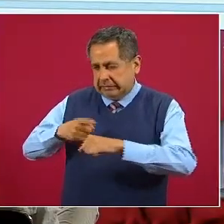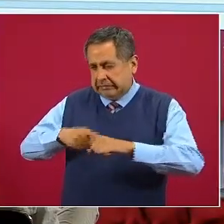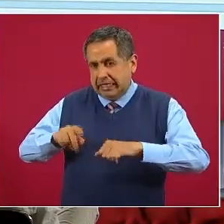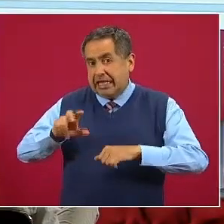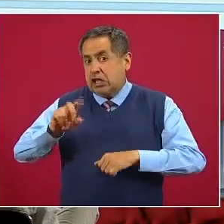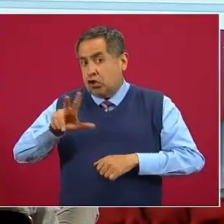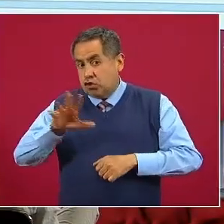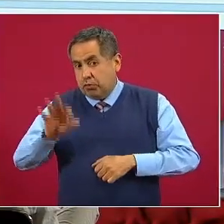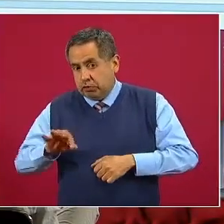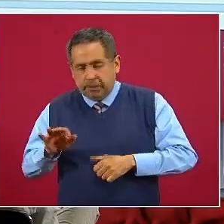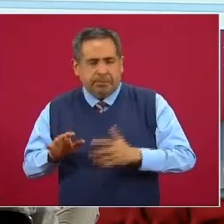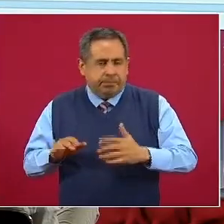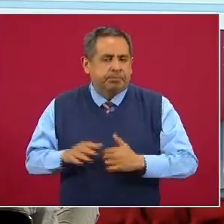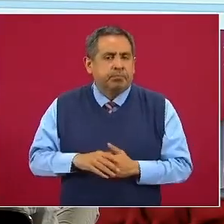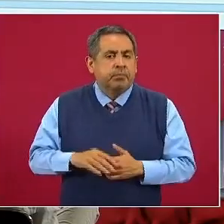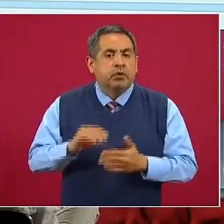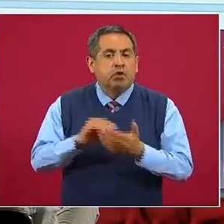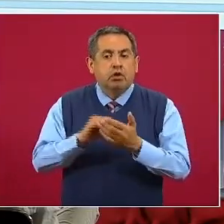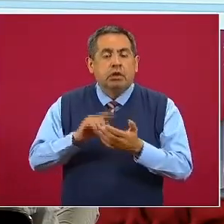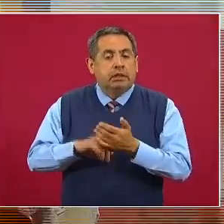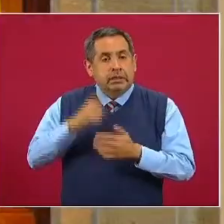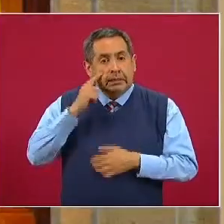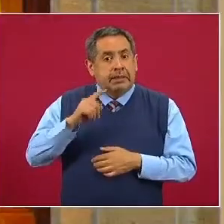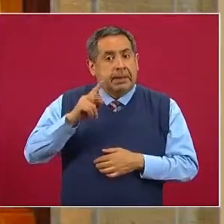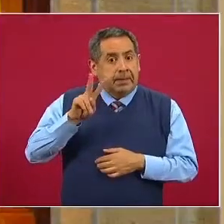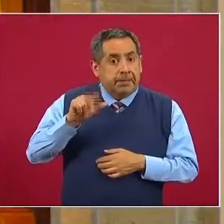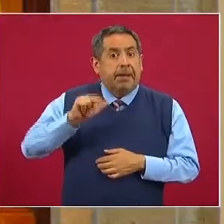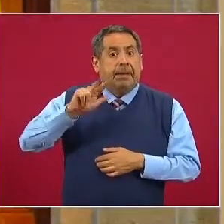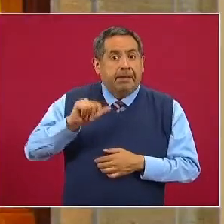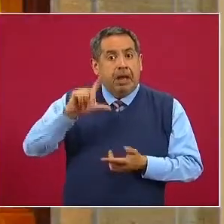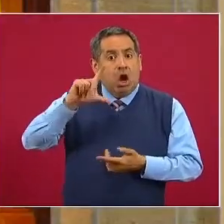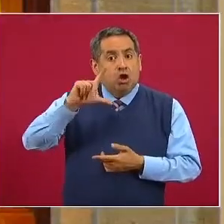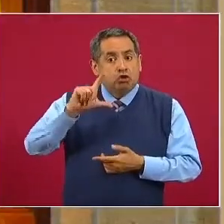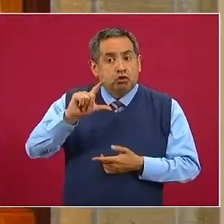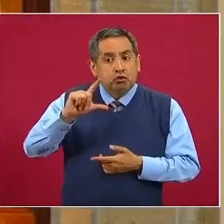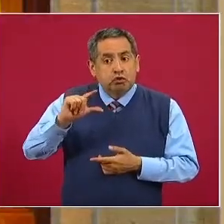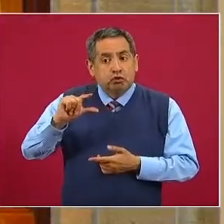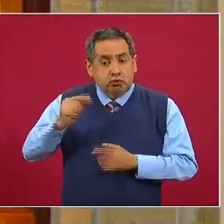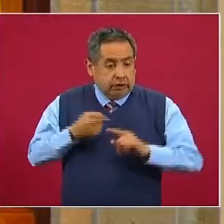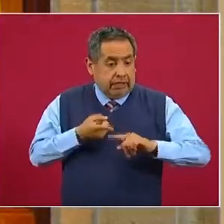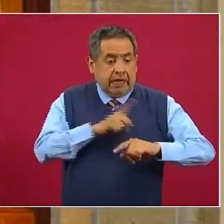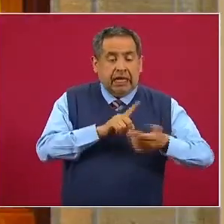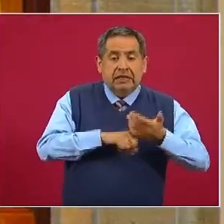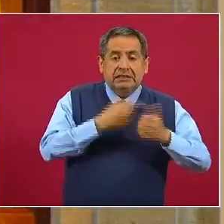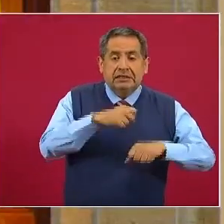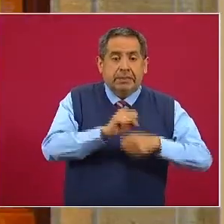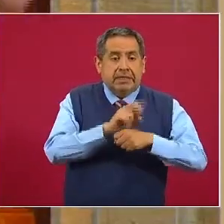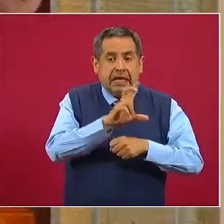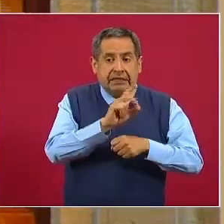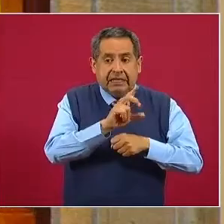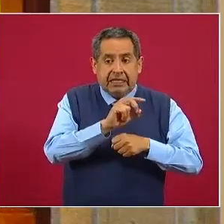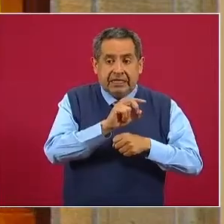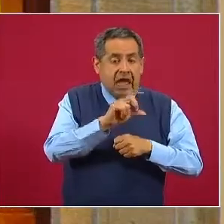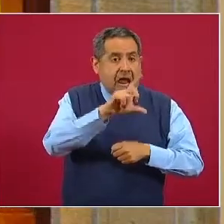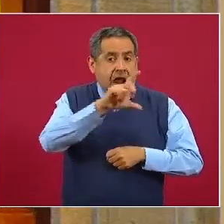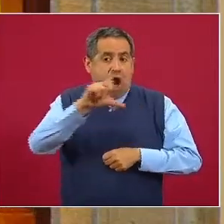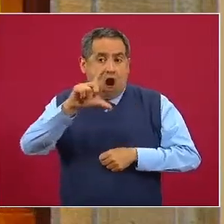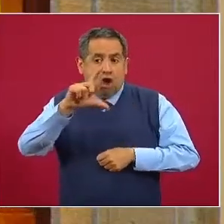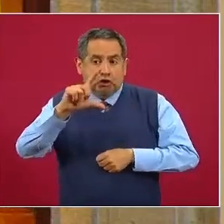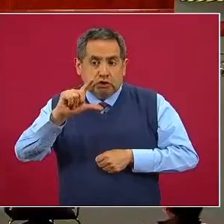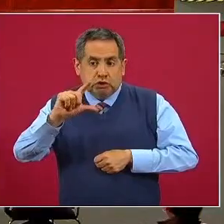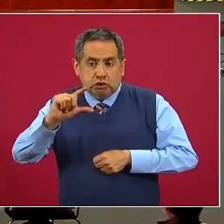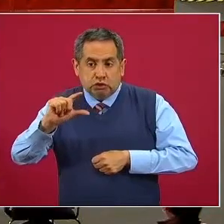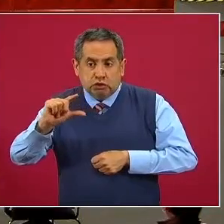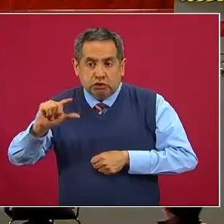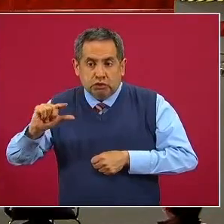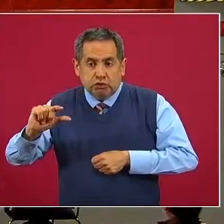cual a su vez continúa la tendencia descendente que vemos desde la semana 30 que se ha producido en este porcentaje